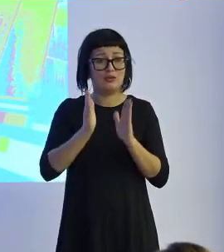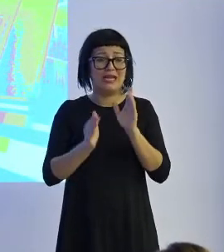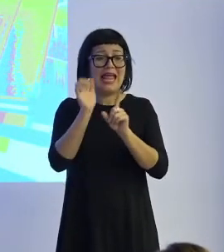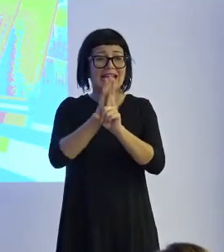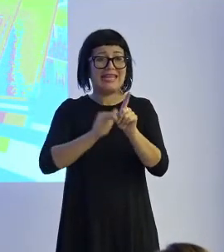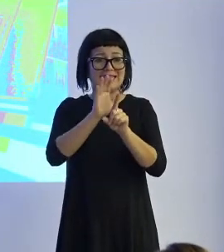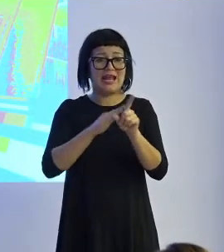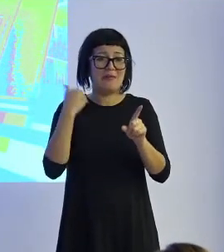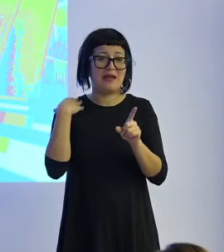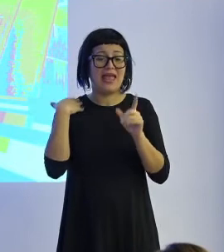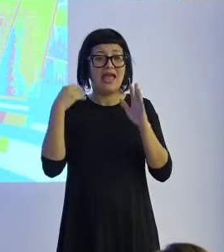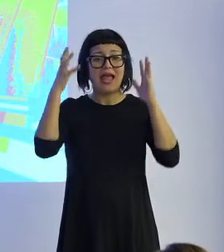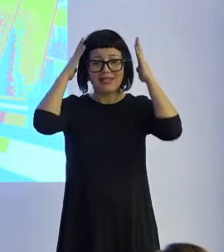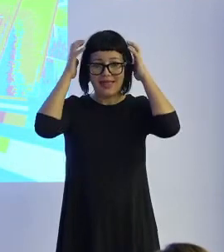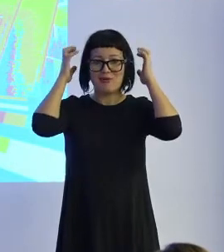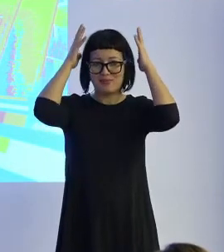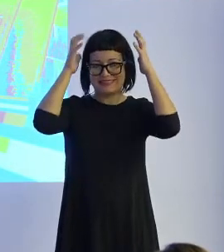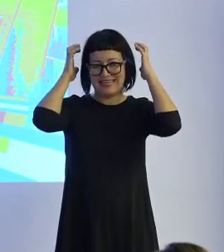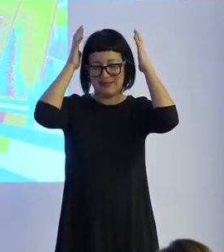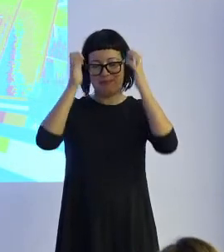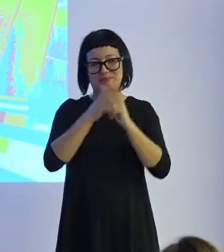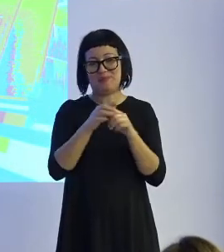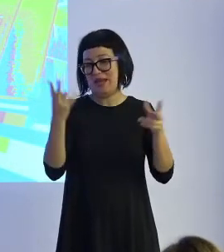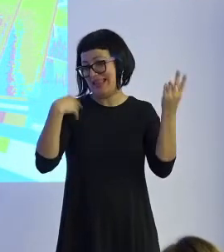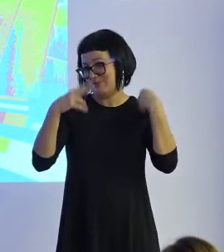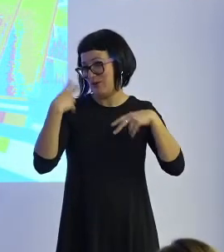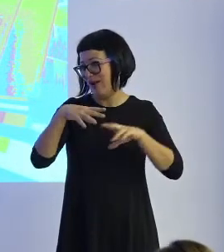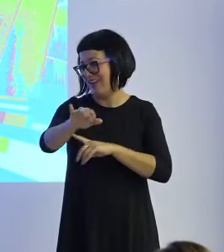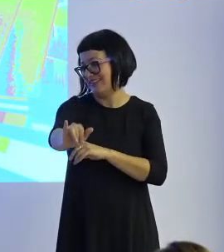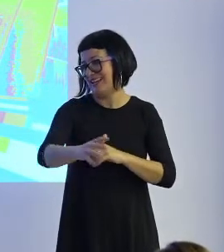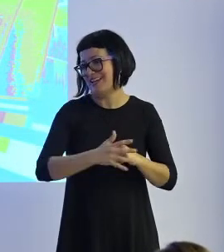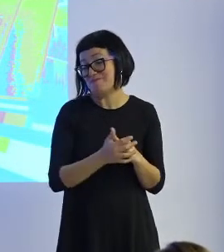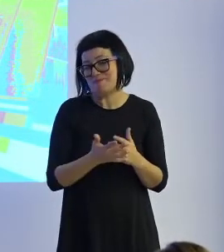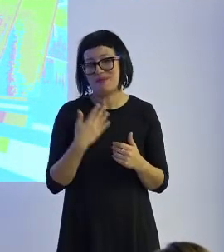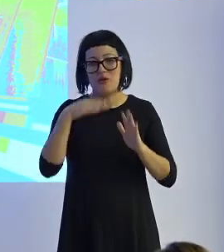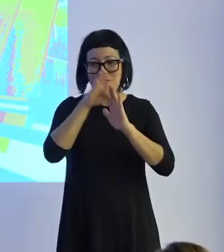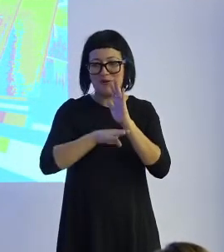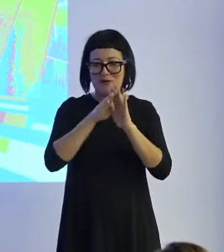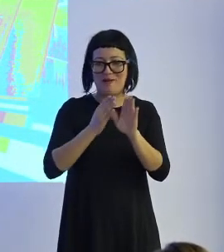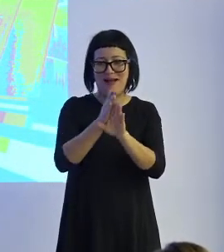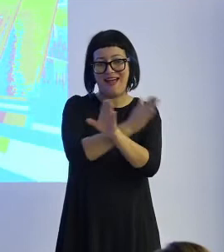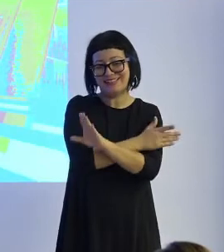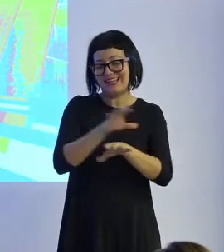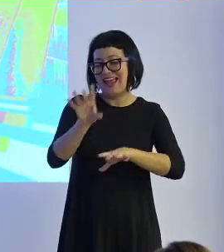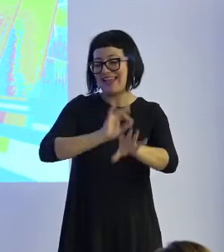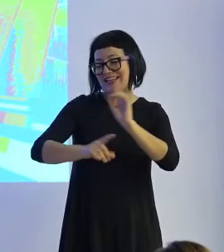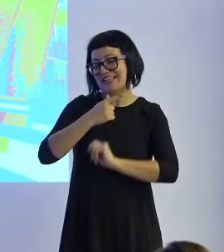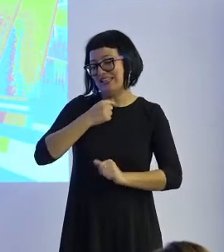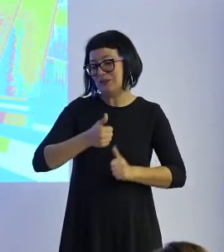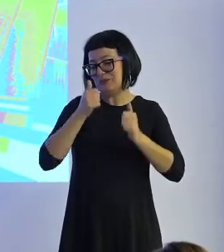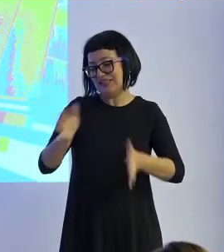y te da un masaje en el pelo en las peruquerías de Tokio ya existe eliges el programa que más te guste y adelante